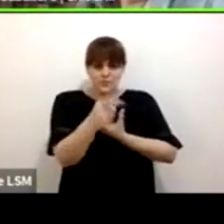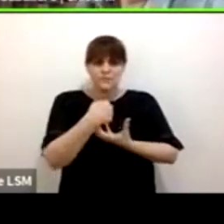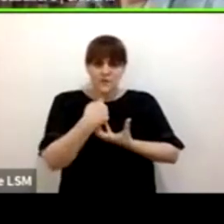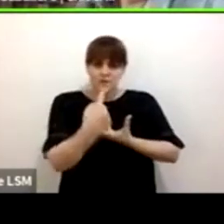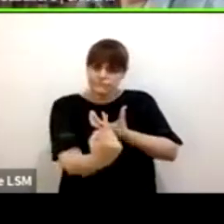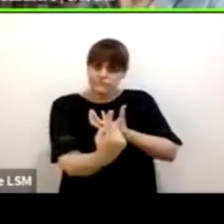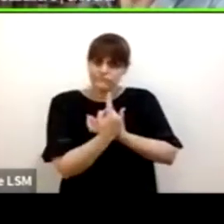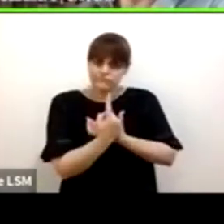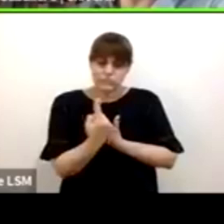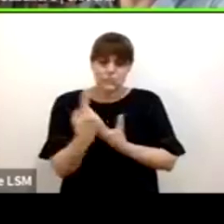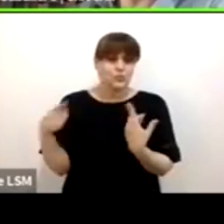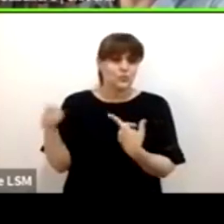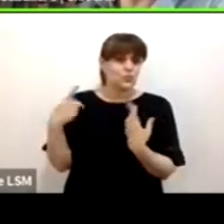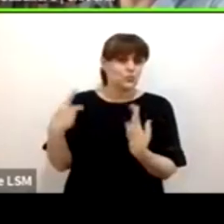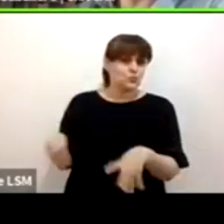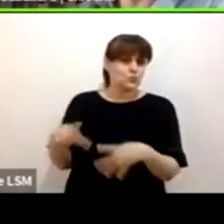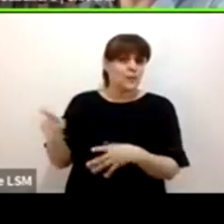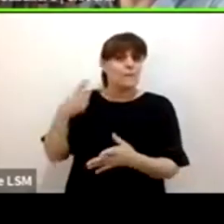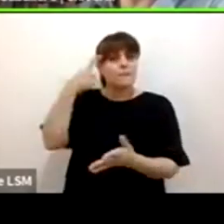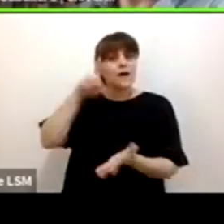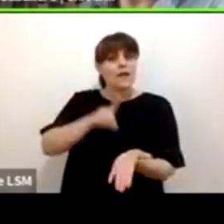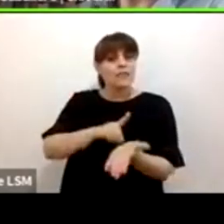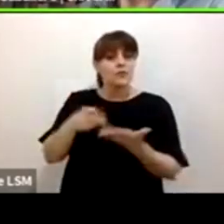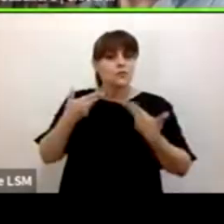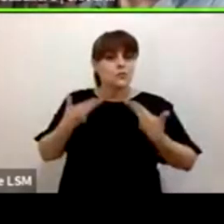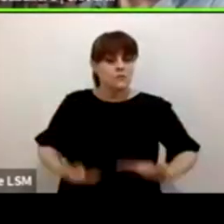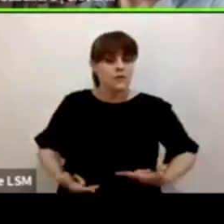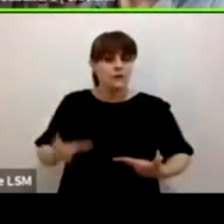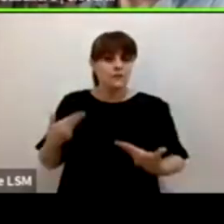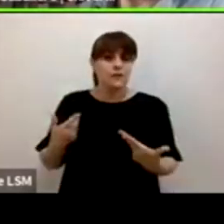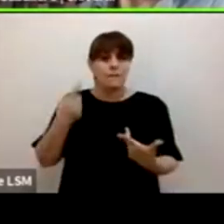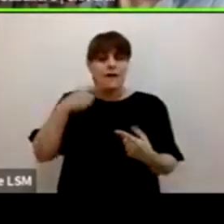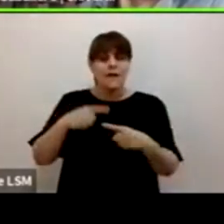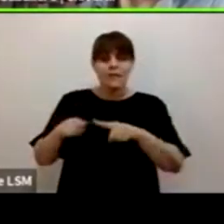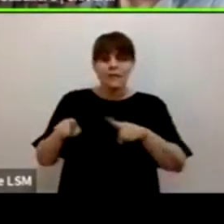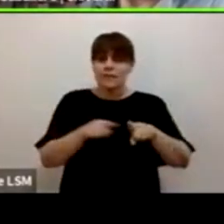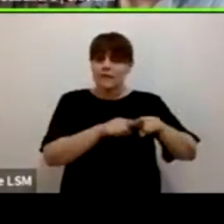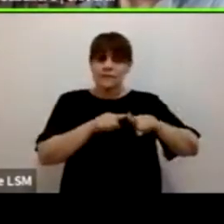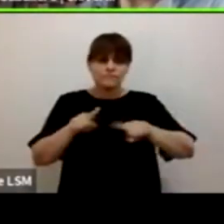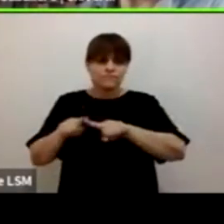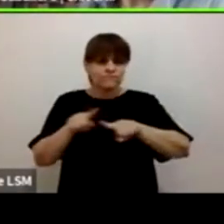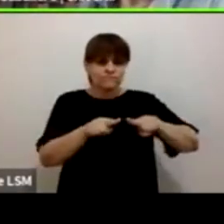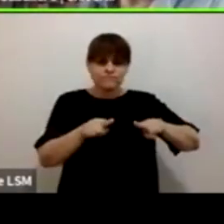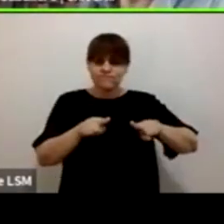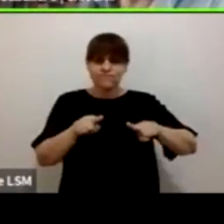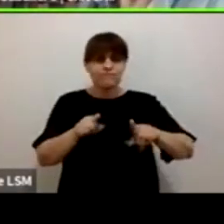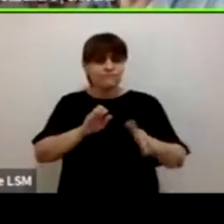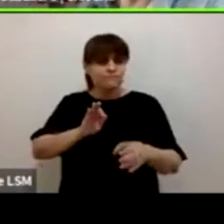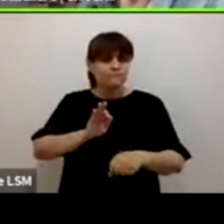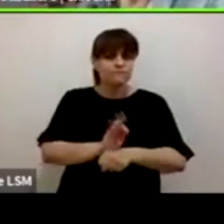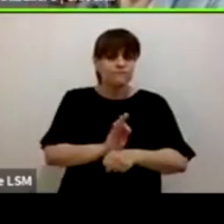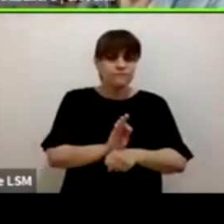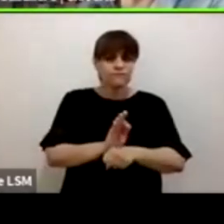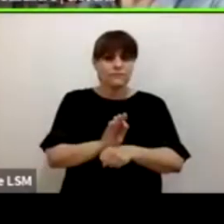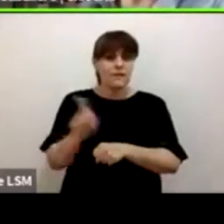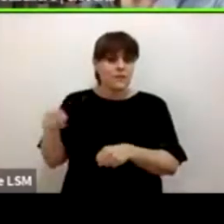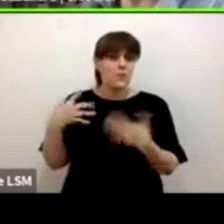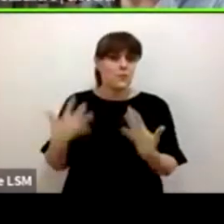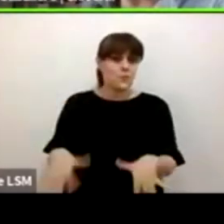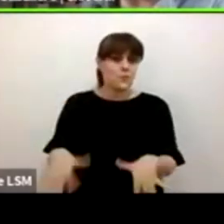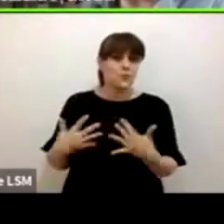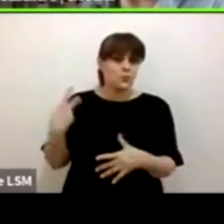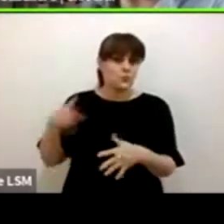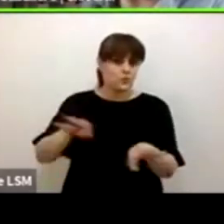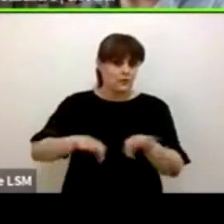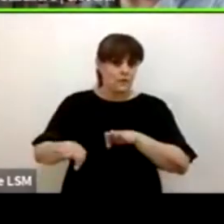gigante de los derechos humanos, un gigante de la diversidad y de la lucha contra la discriminación y me parece muy pertinente hacer